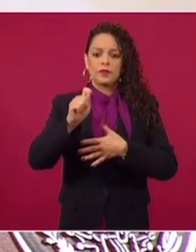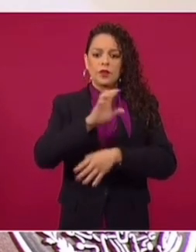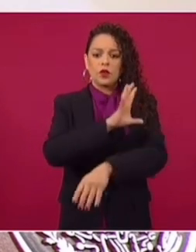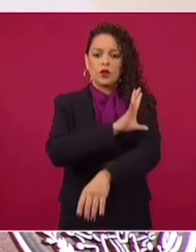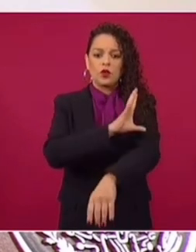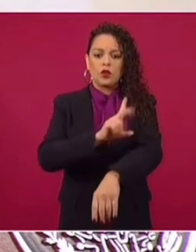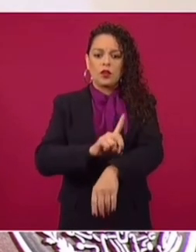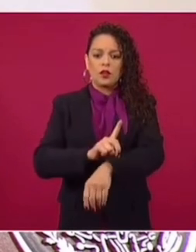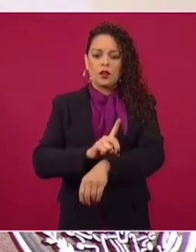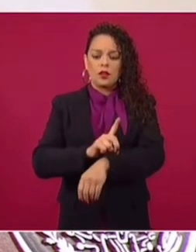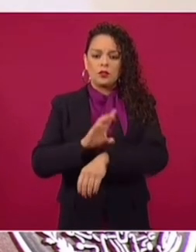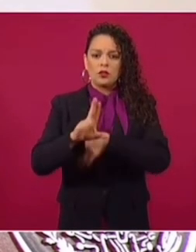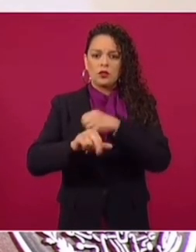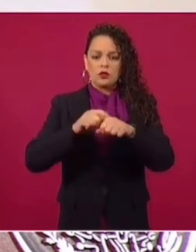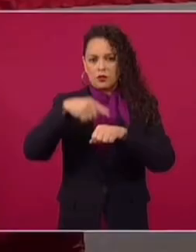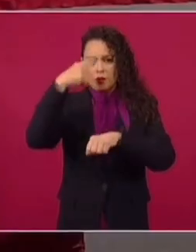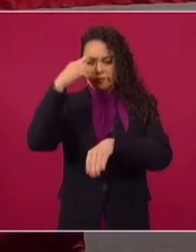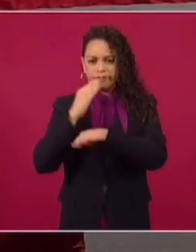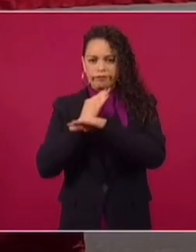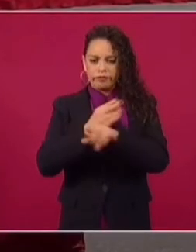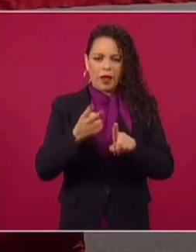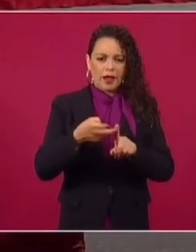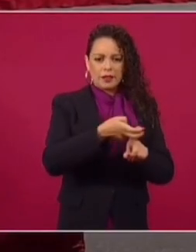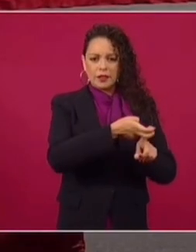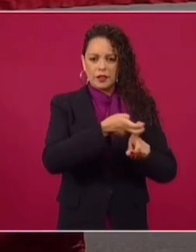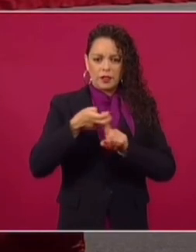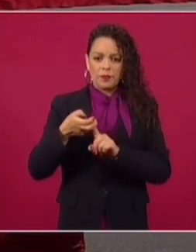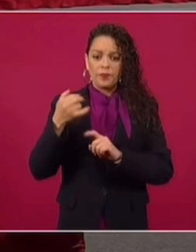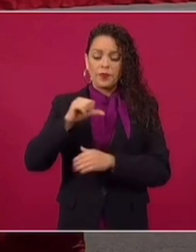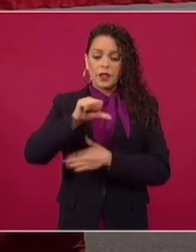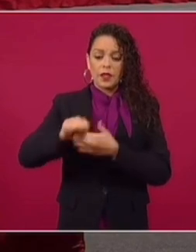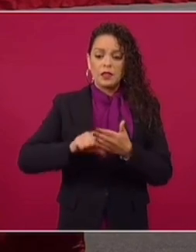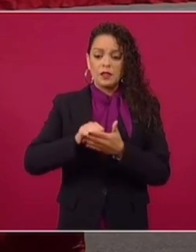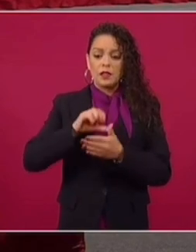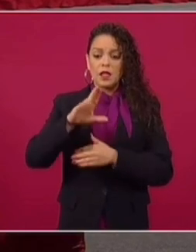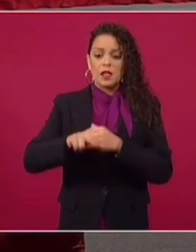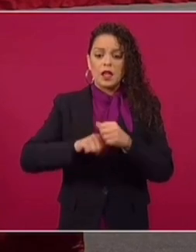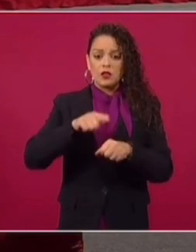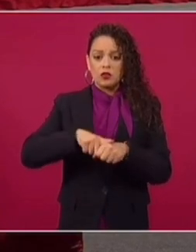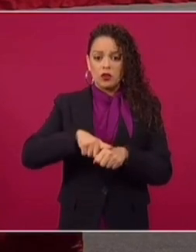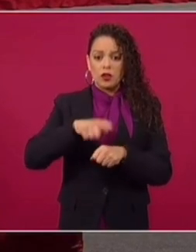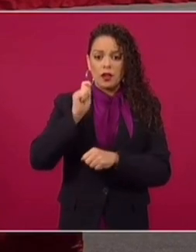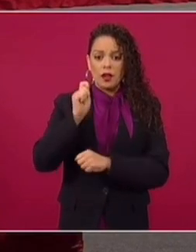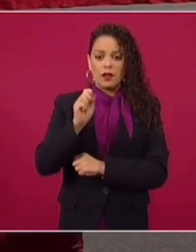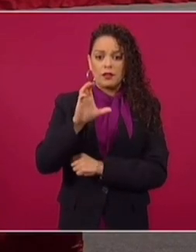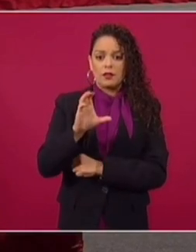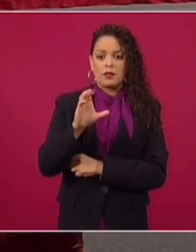Antisecuestros y el Centro Nacional de Inteligencia.